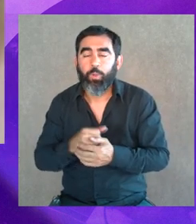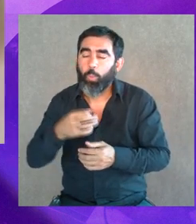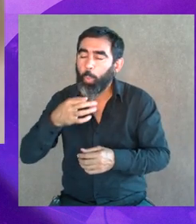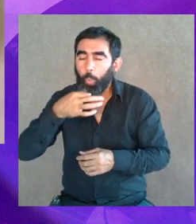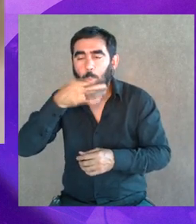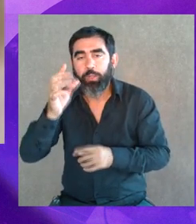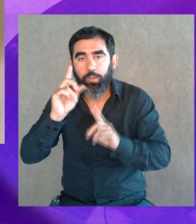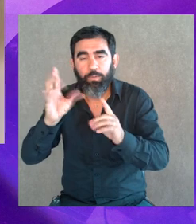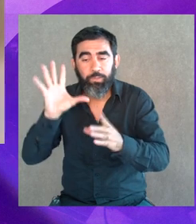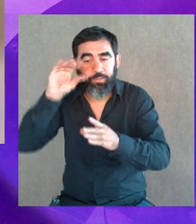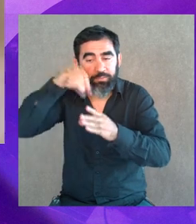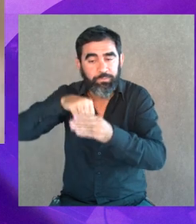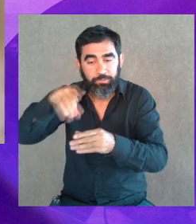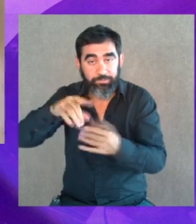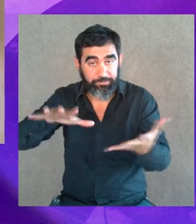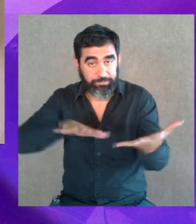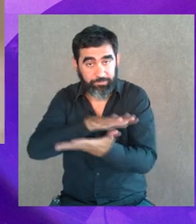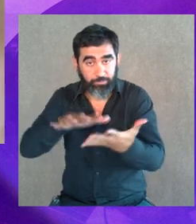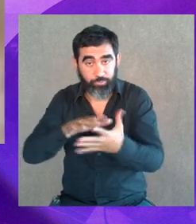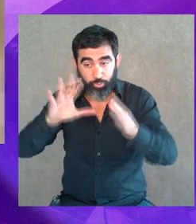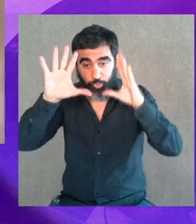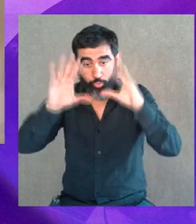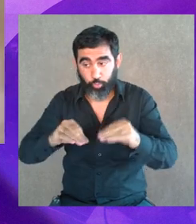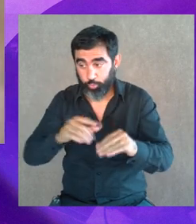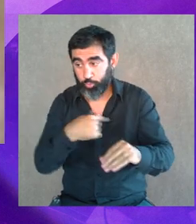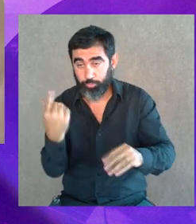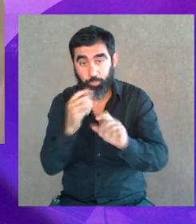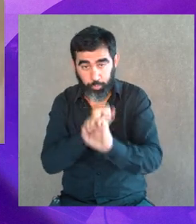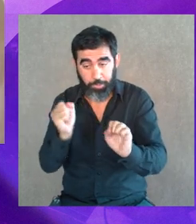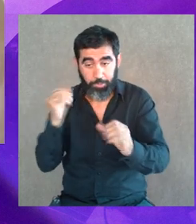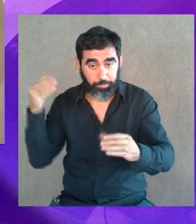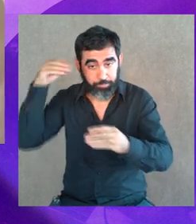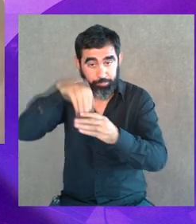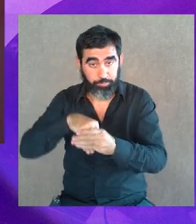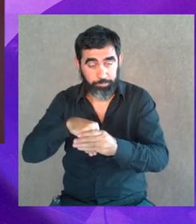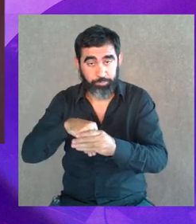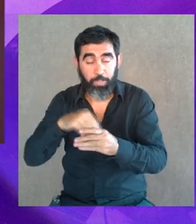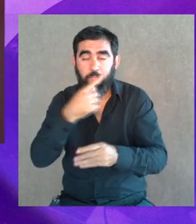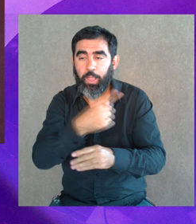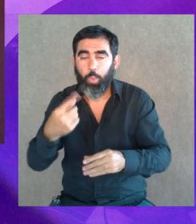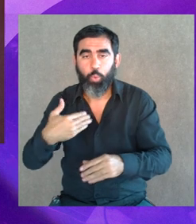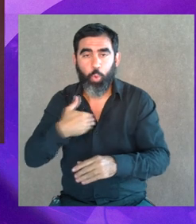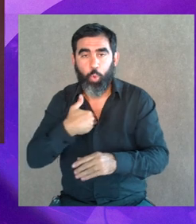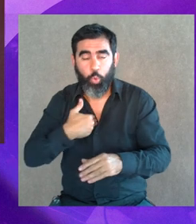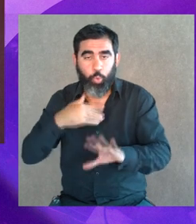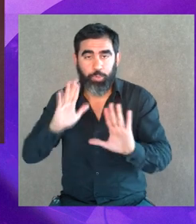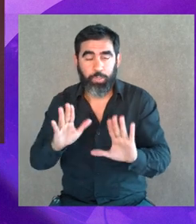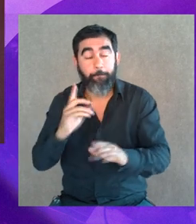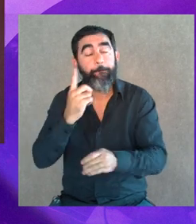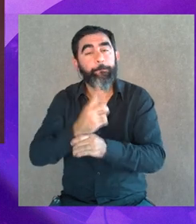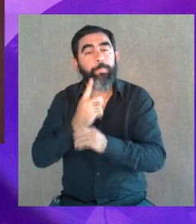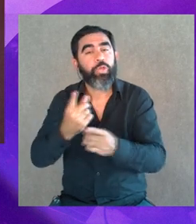cualquiera que tenga que intervenir en este tipo de situaciones, que somos todos y todas, cada uno desde su rol, desde su nivel,